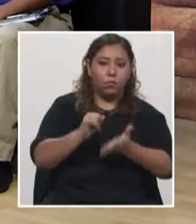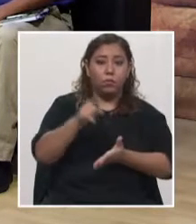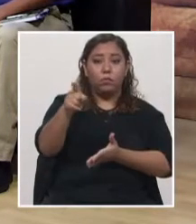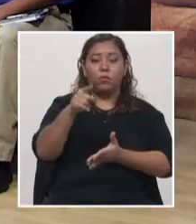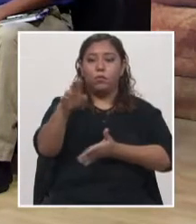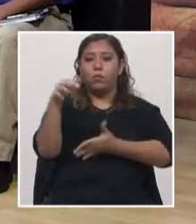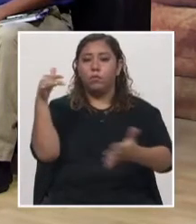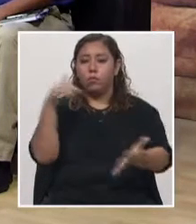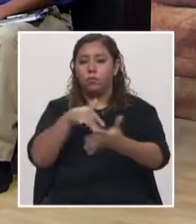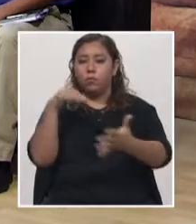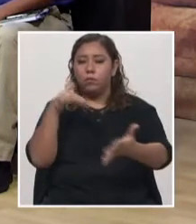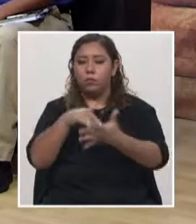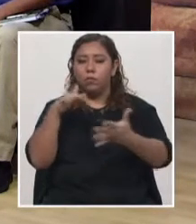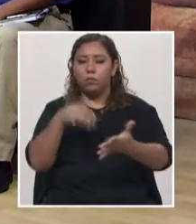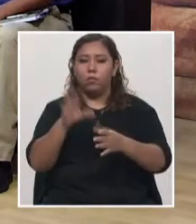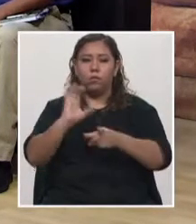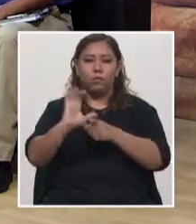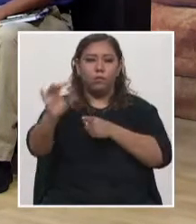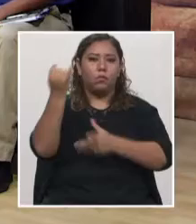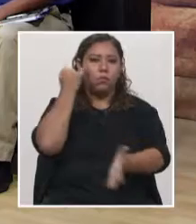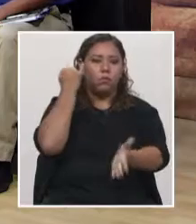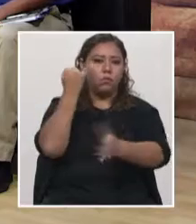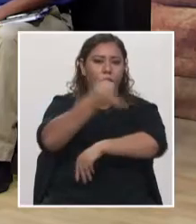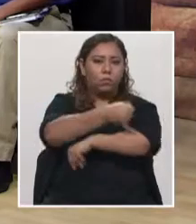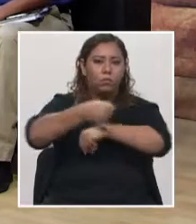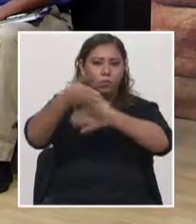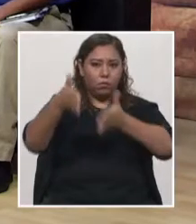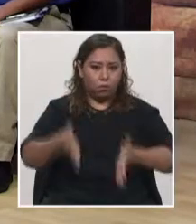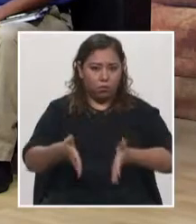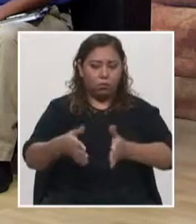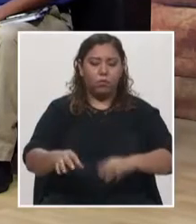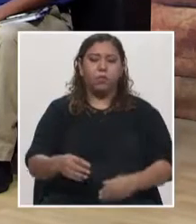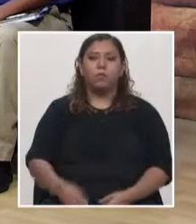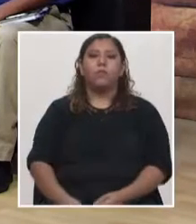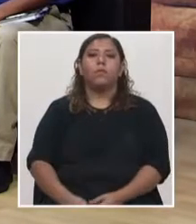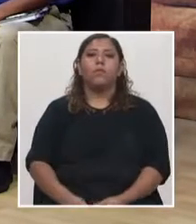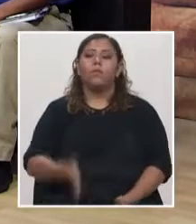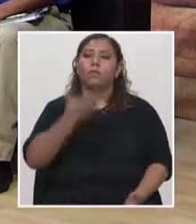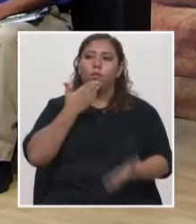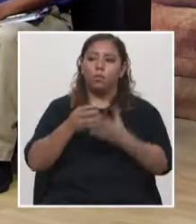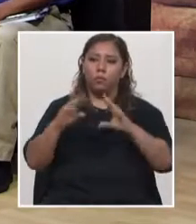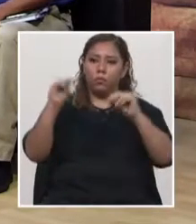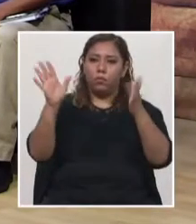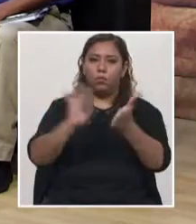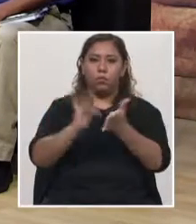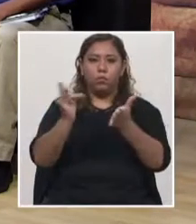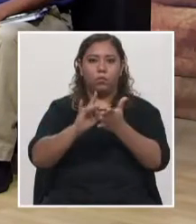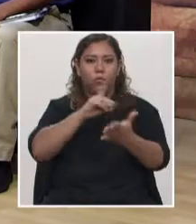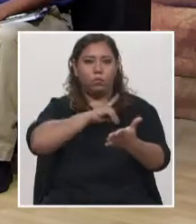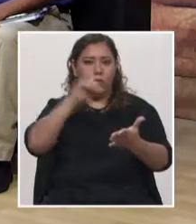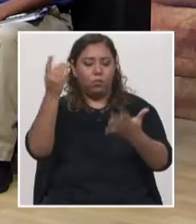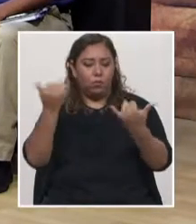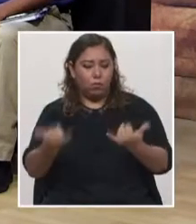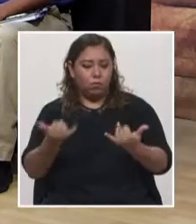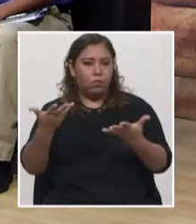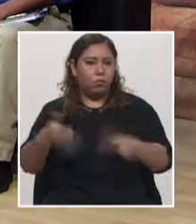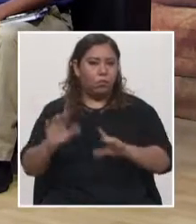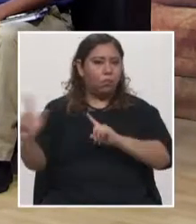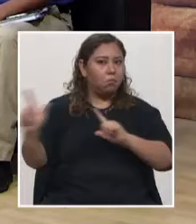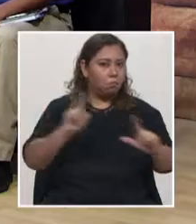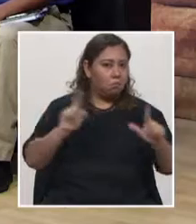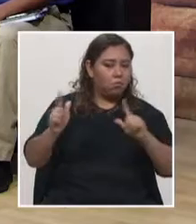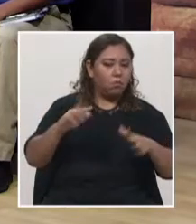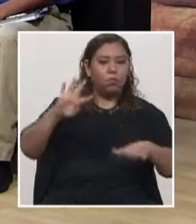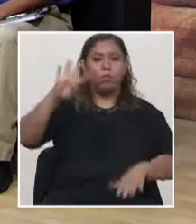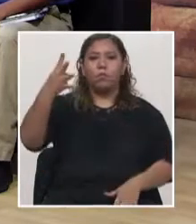Politécnica de Honduras. ¿Cómo ha estado, don César? gusto, un placer. Gracias por acompañarnos. Buenos días, muy bien, gracias a Dios. Así ya preparado para el inicio de este cuarto